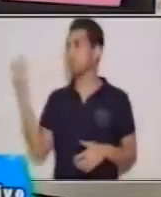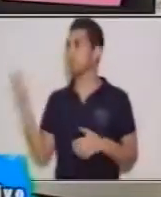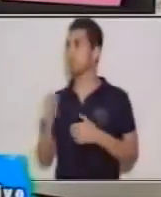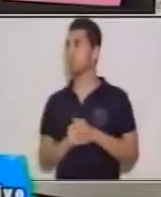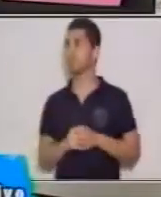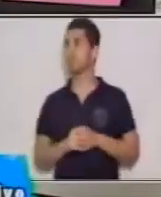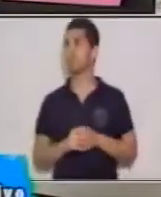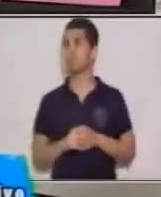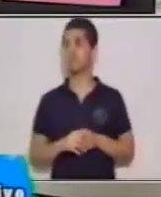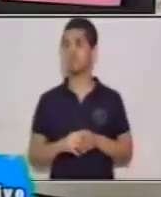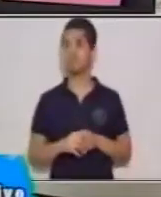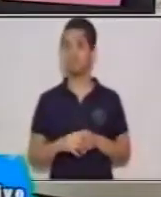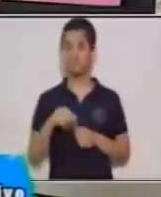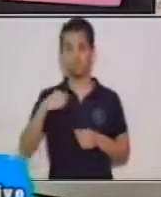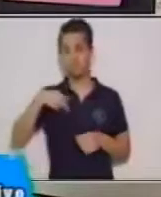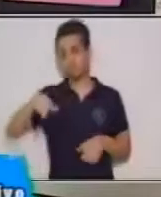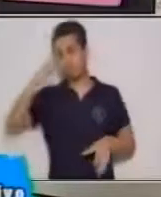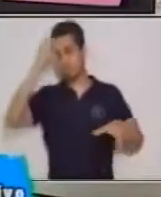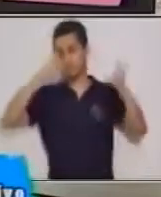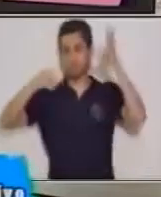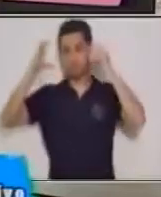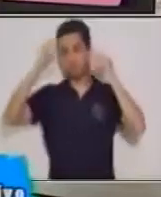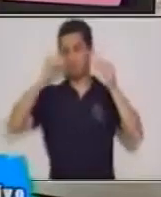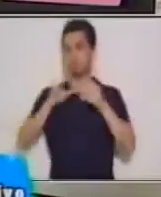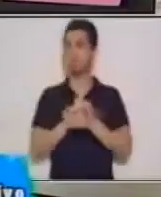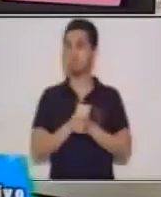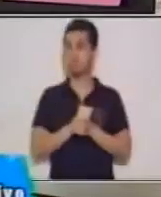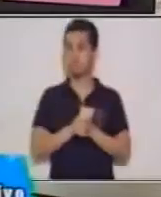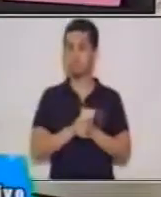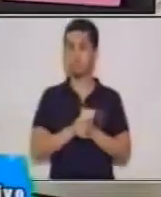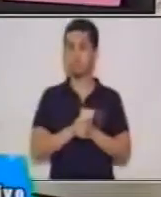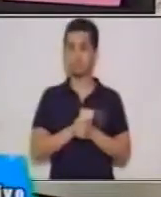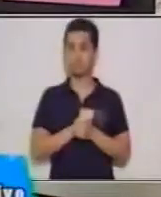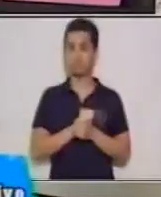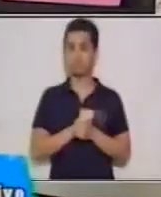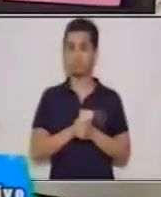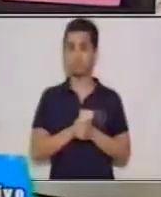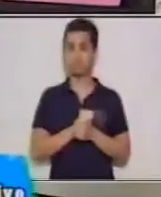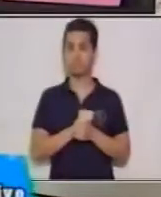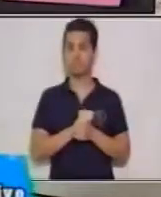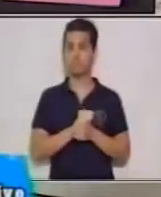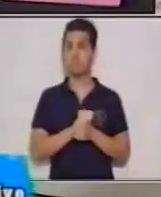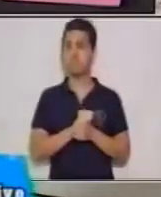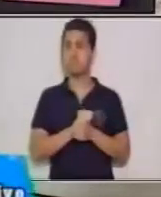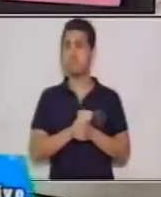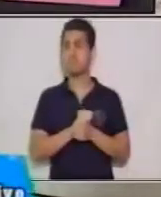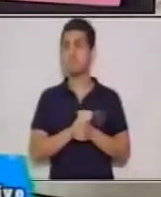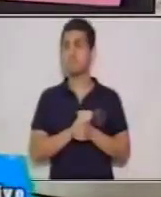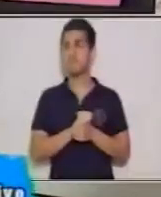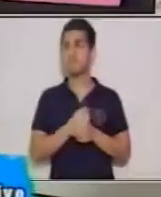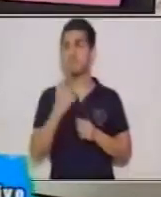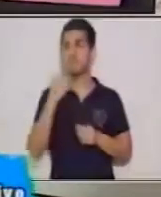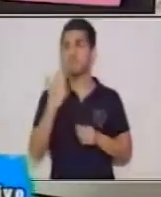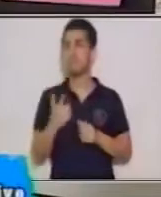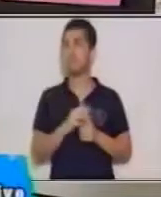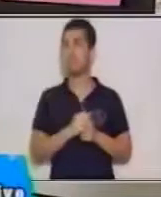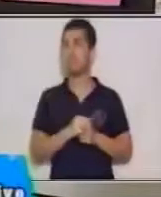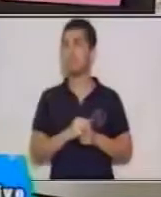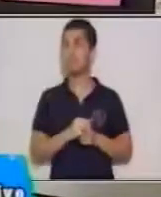este nuevo conocimiento que estamos teniendo el día de hoy? Bueno, a ver, si le damos el lenguaje